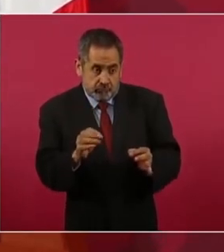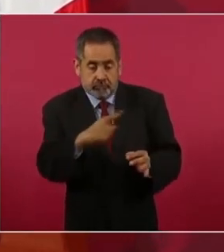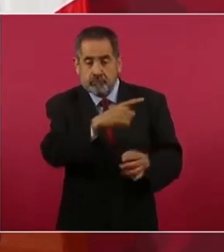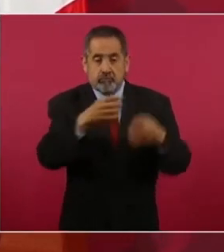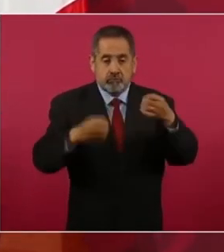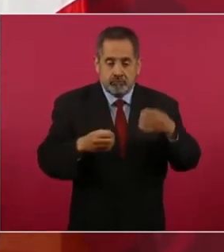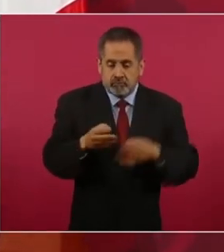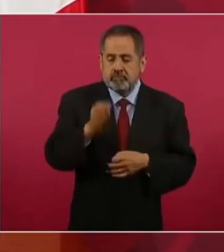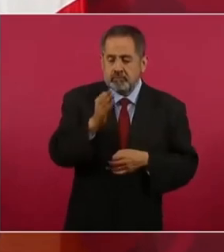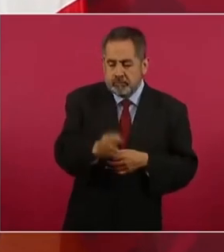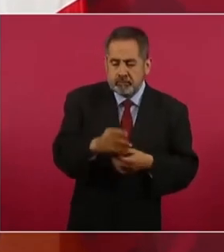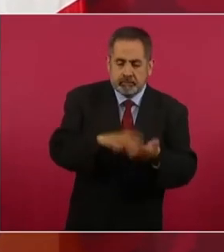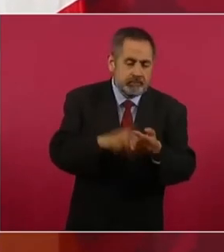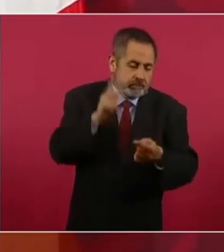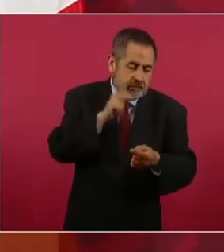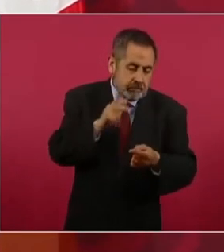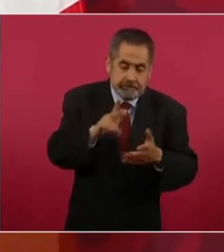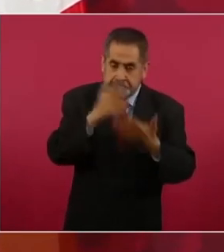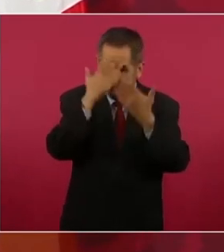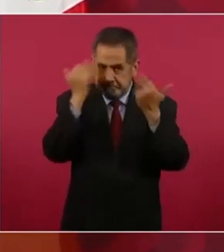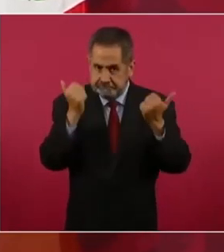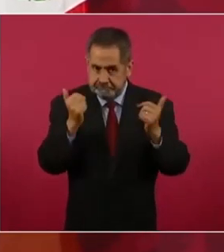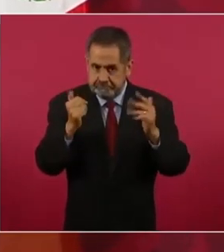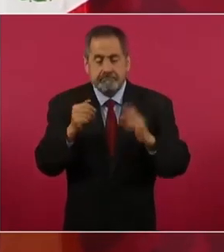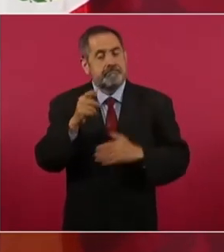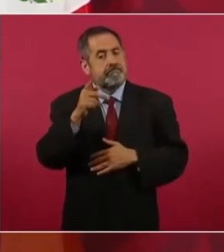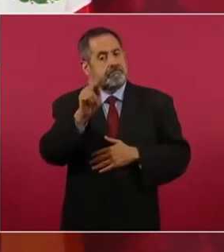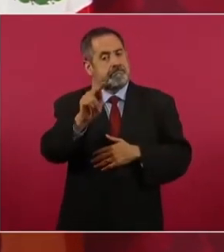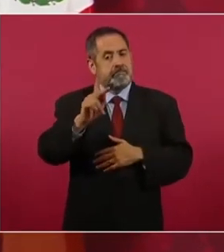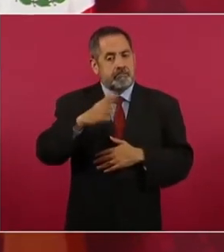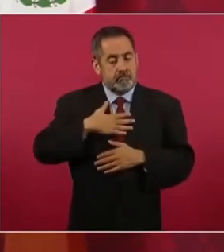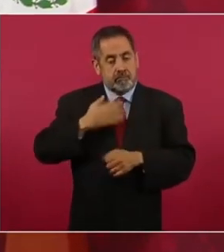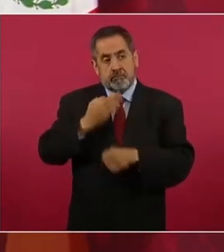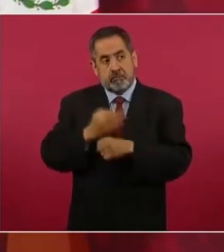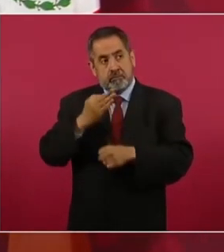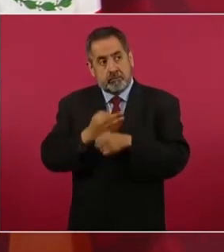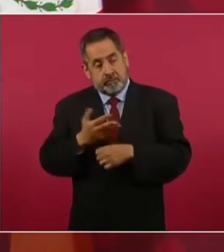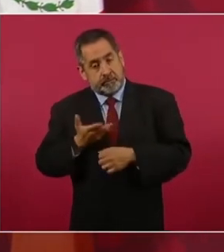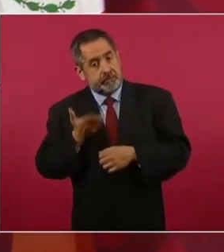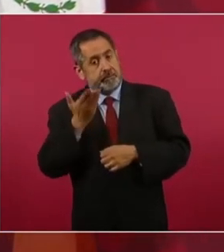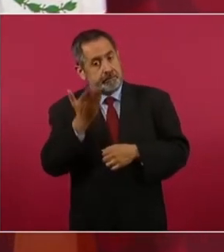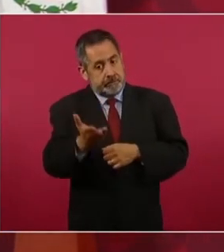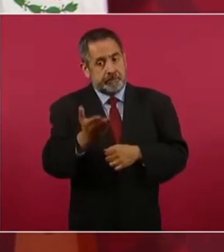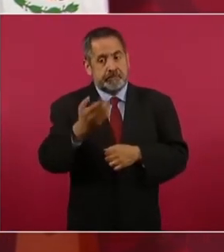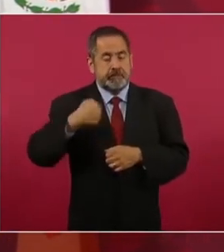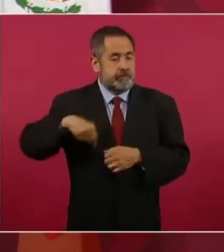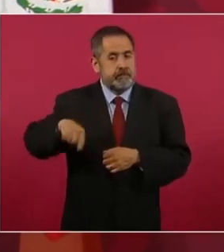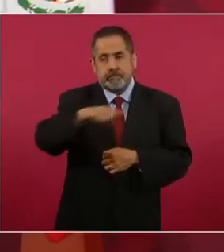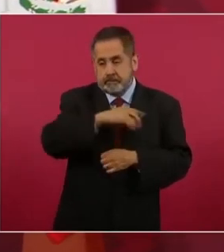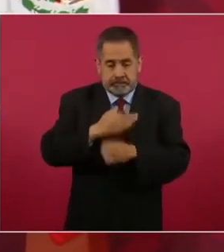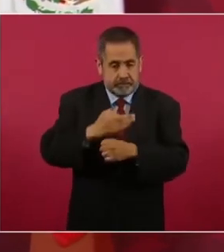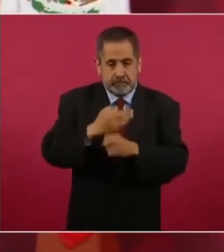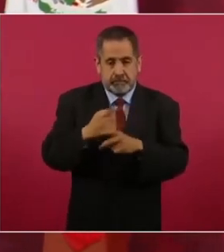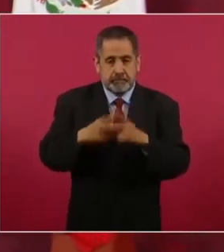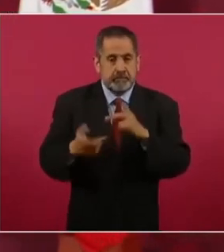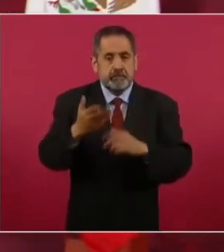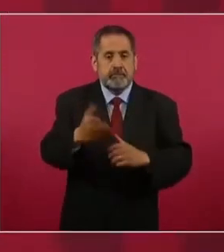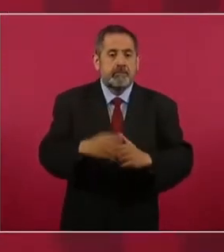yo pediría desde ahora es que